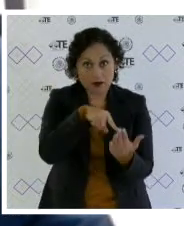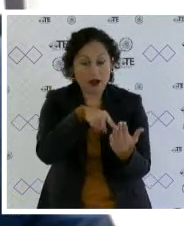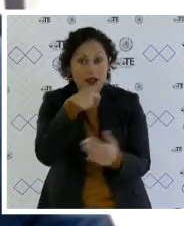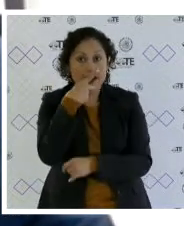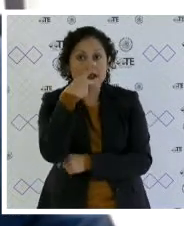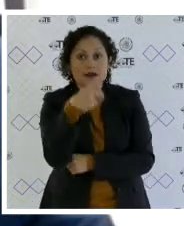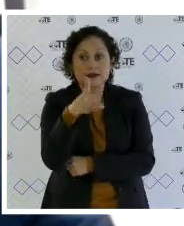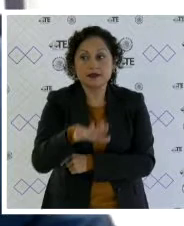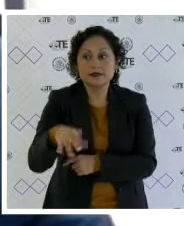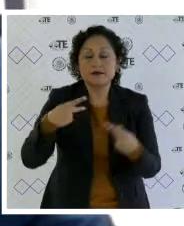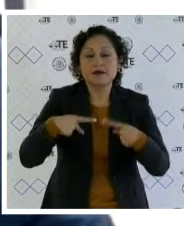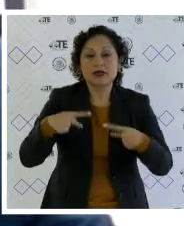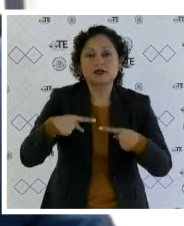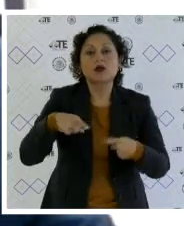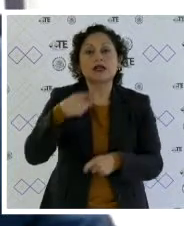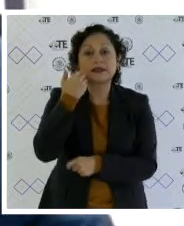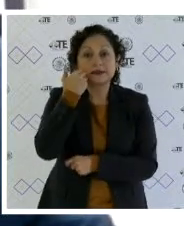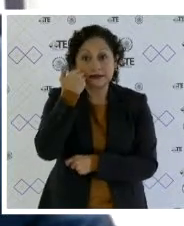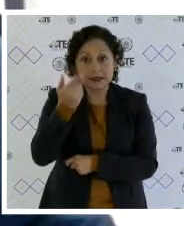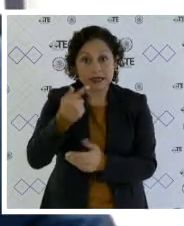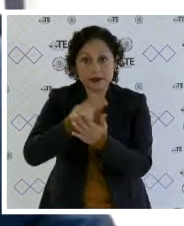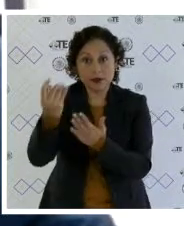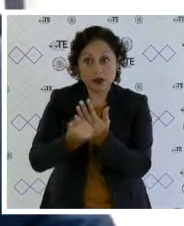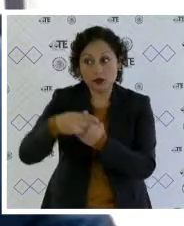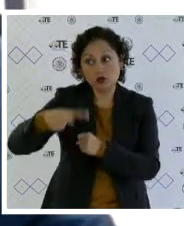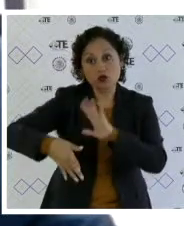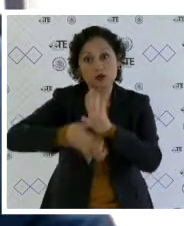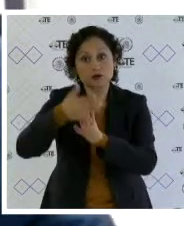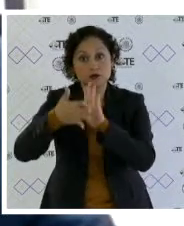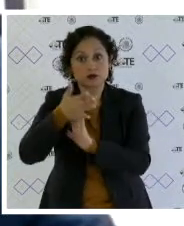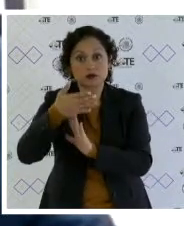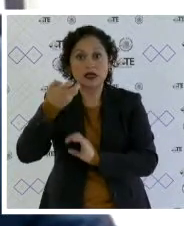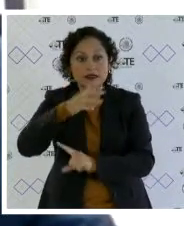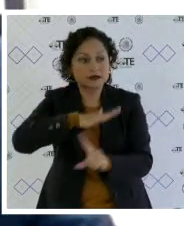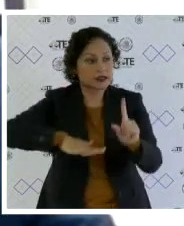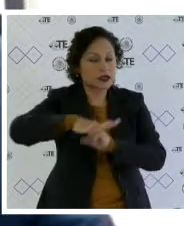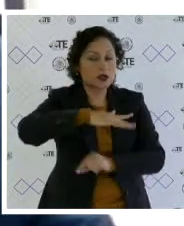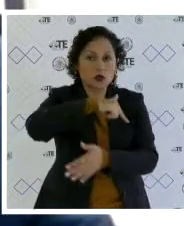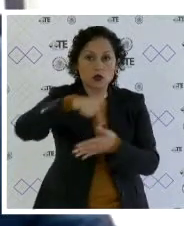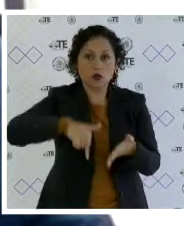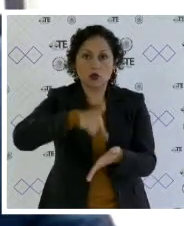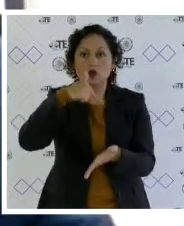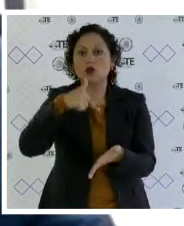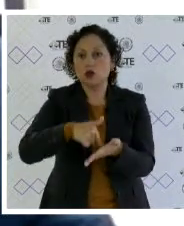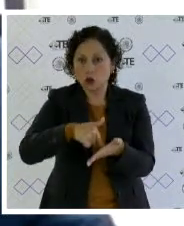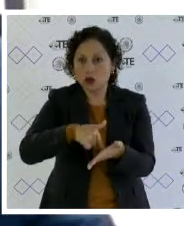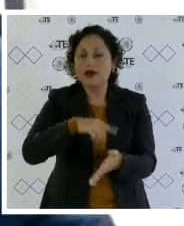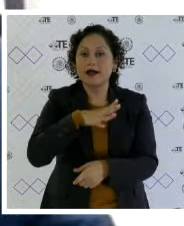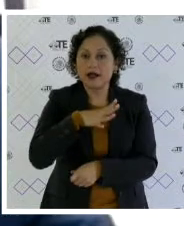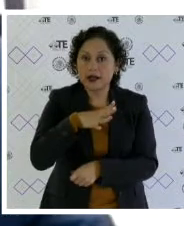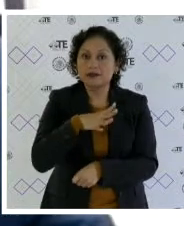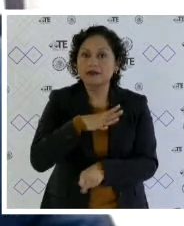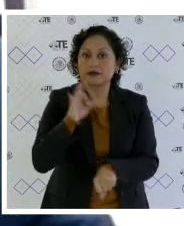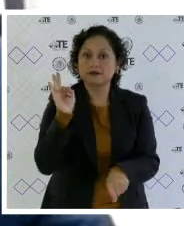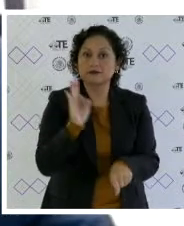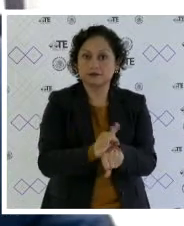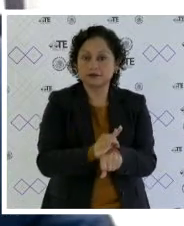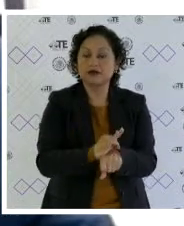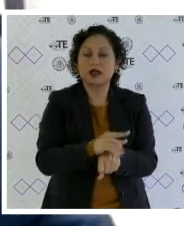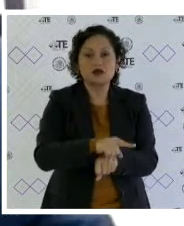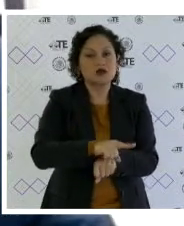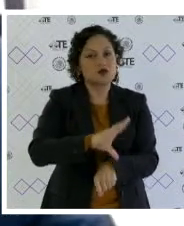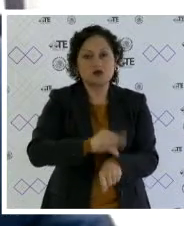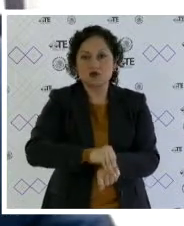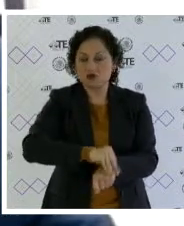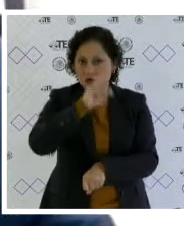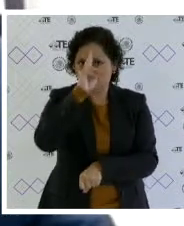parte actora pretende que se ejecuten sus proyectos es un área complementaria donde existe provisión expresa de llevar a cabo edificaciones y